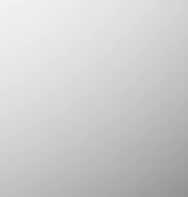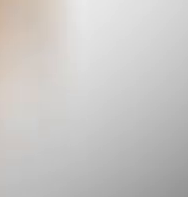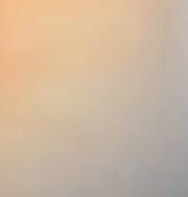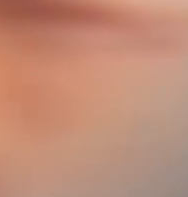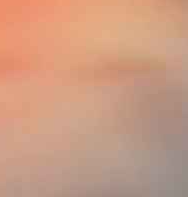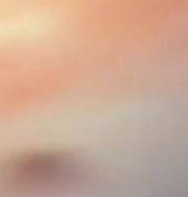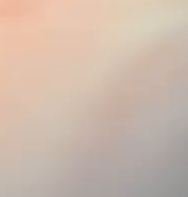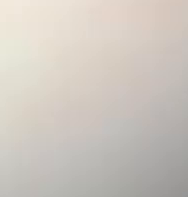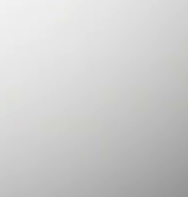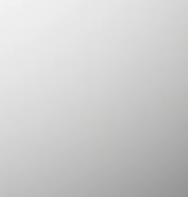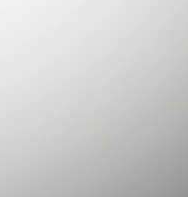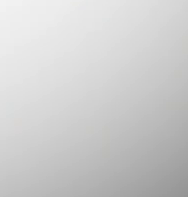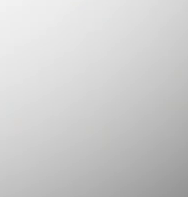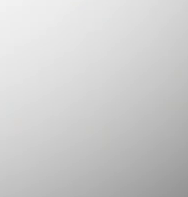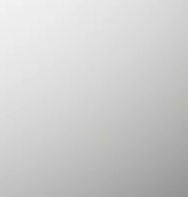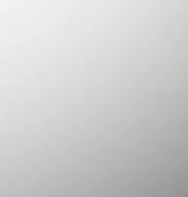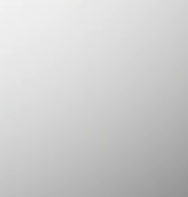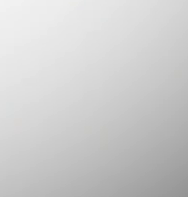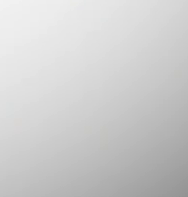¡Gracias a Palabra de Mujer!